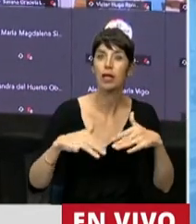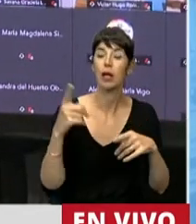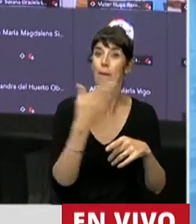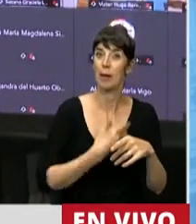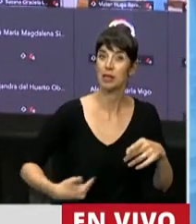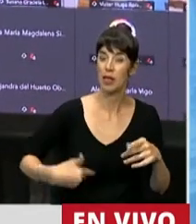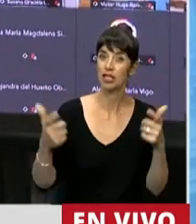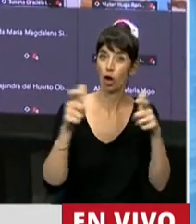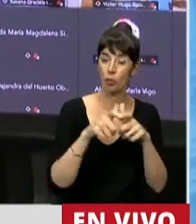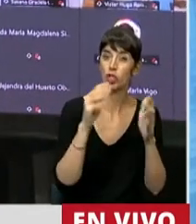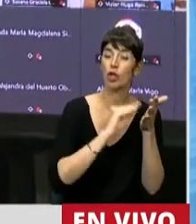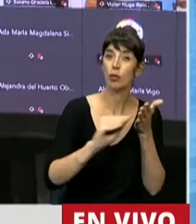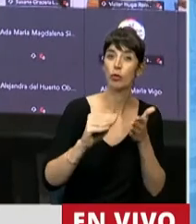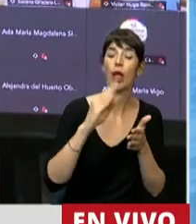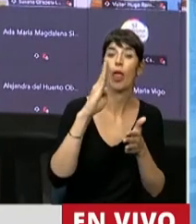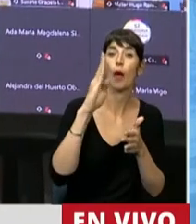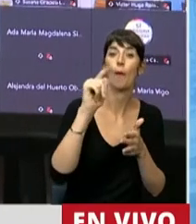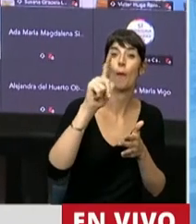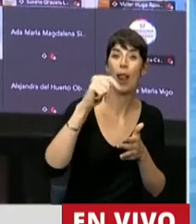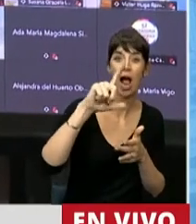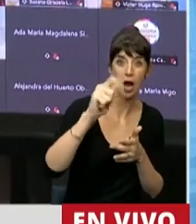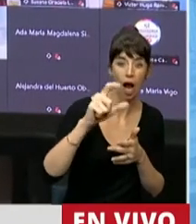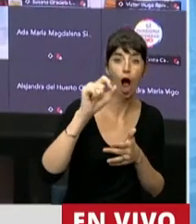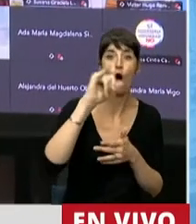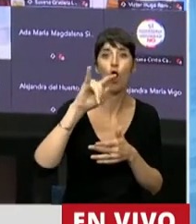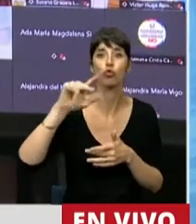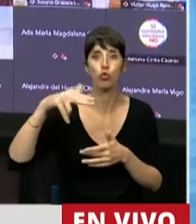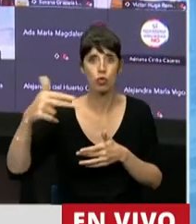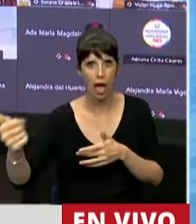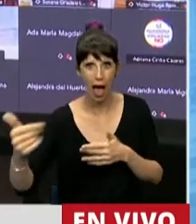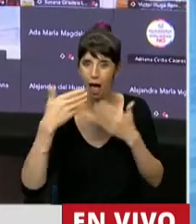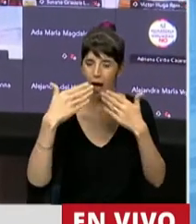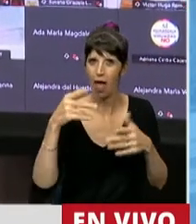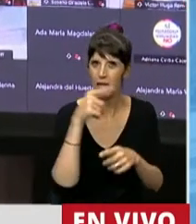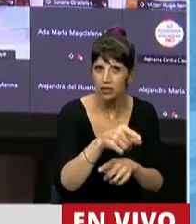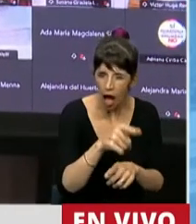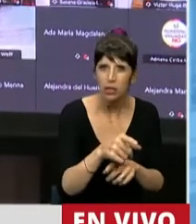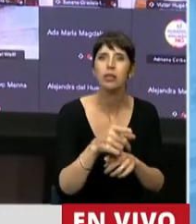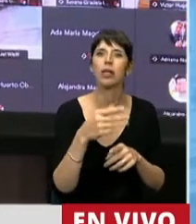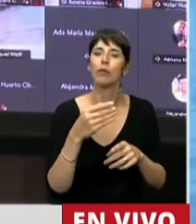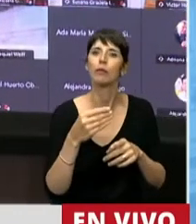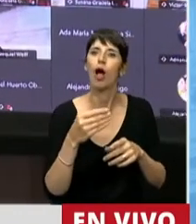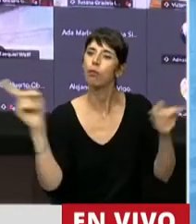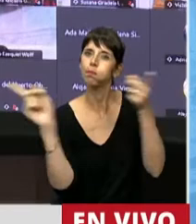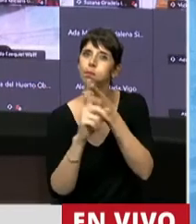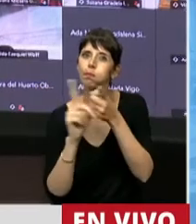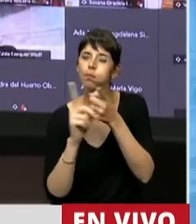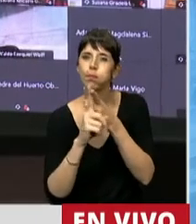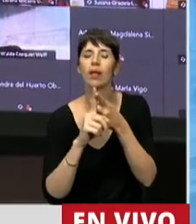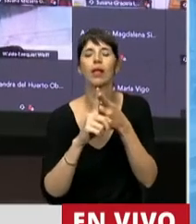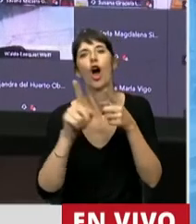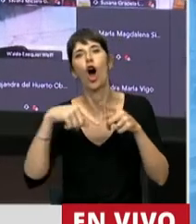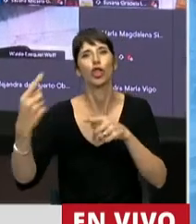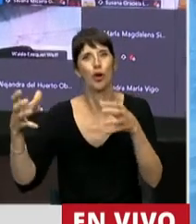la comisión, la diputada Blanca Osuna, que la verdad que permitió la conjugación entre diferentes iniciativas